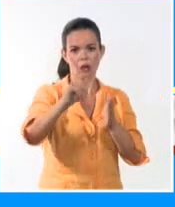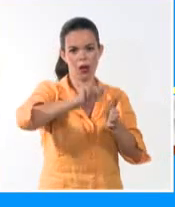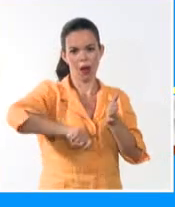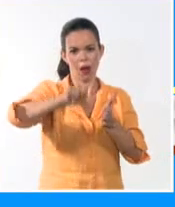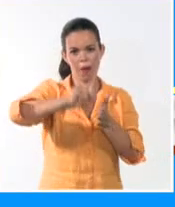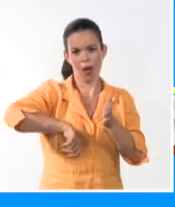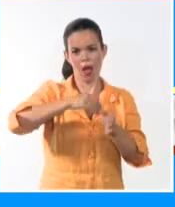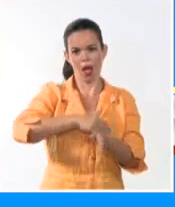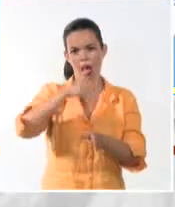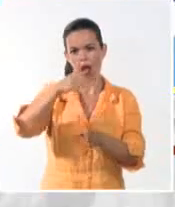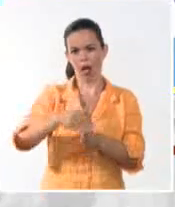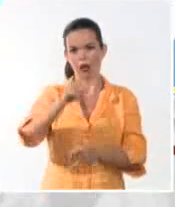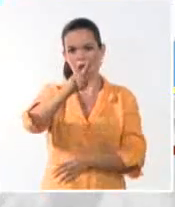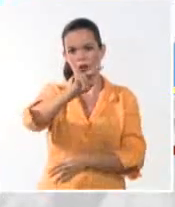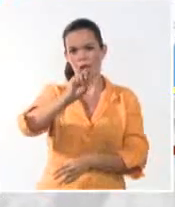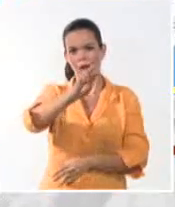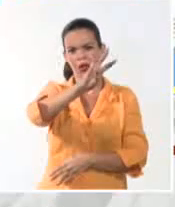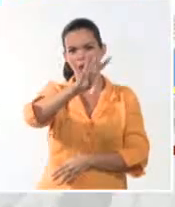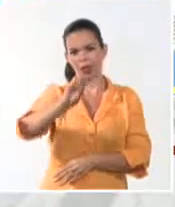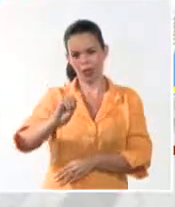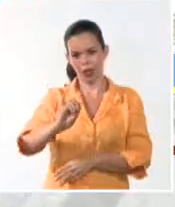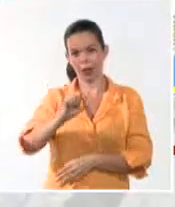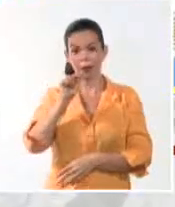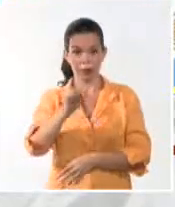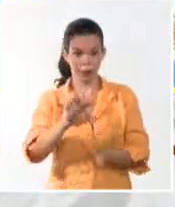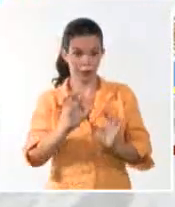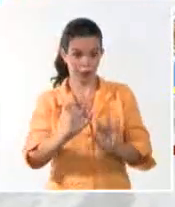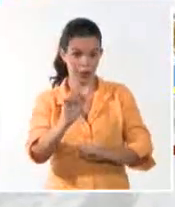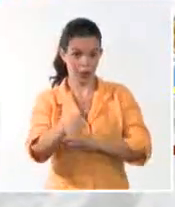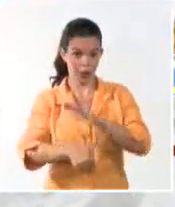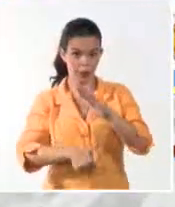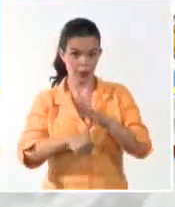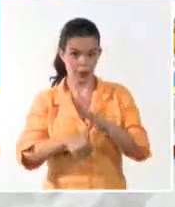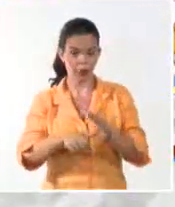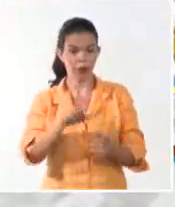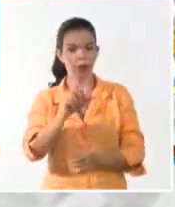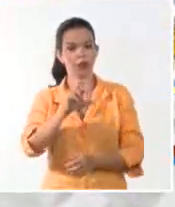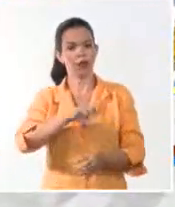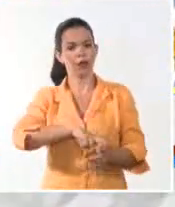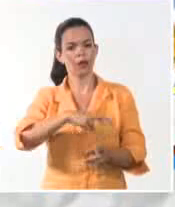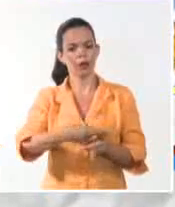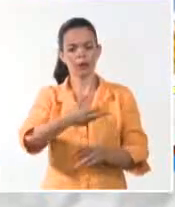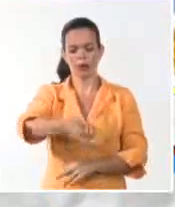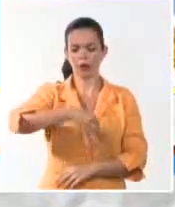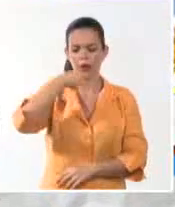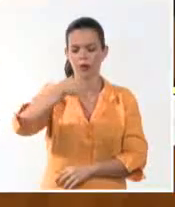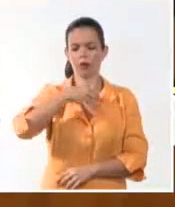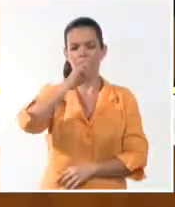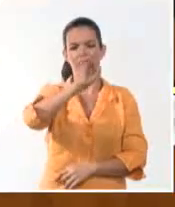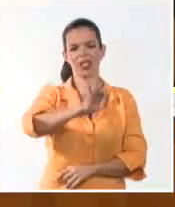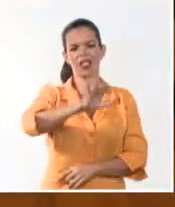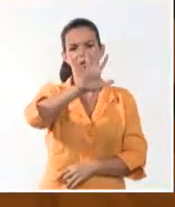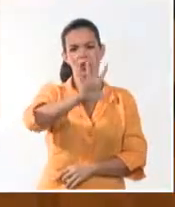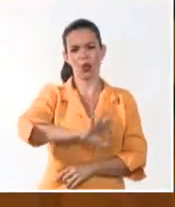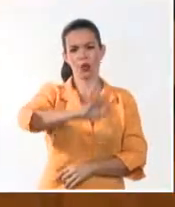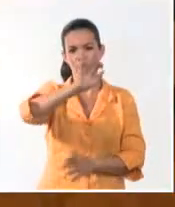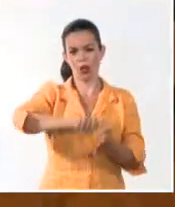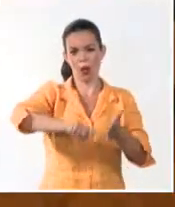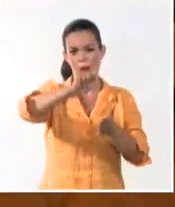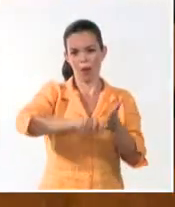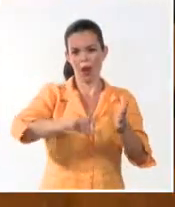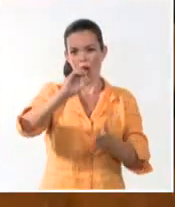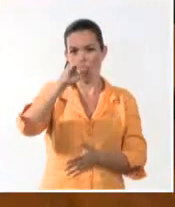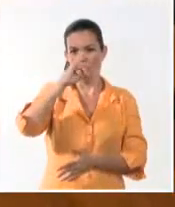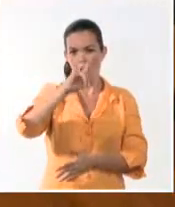El secretario ejecutivo de la CEPAL, José Manuel Salazar Chirinax, advirtió que el 75% de las metas trazadas por la ONU se